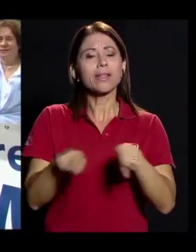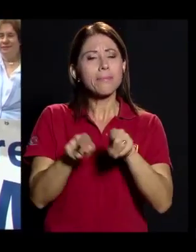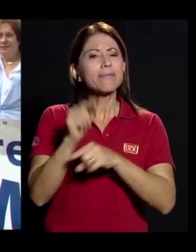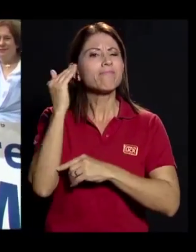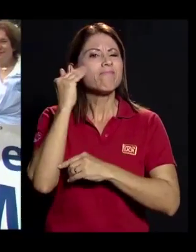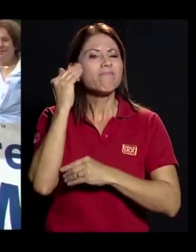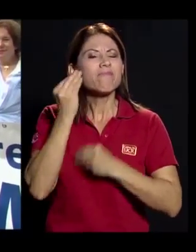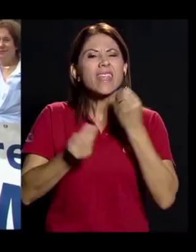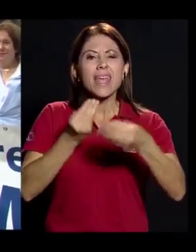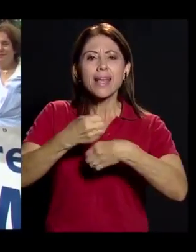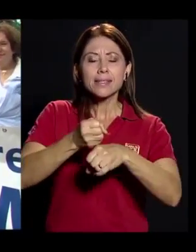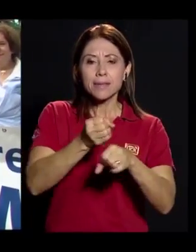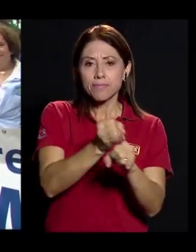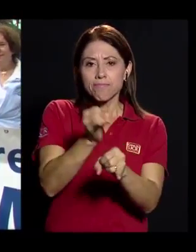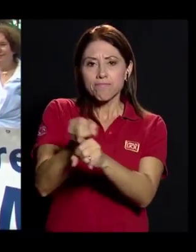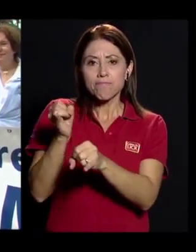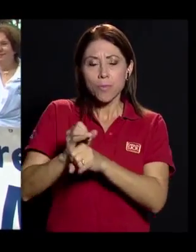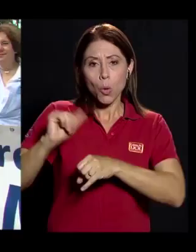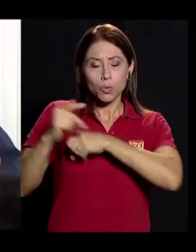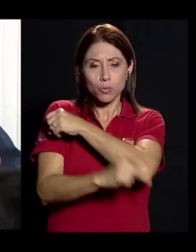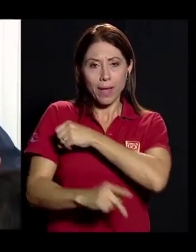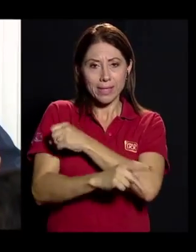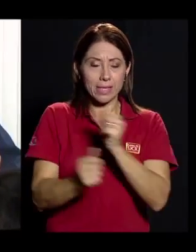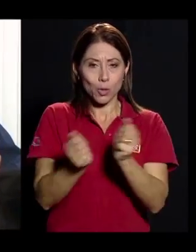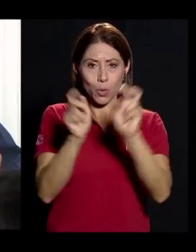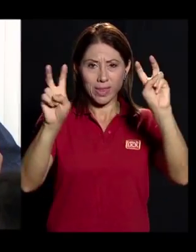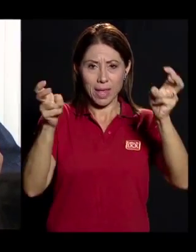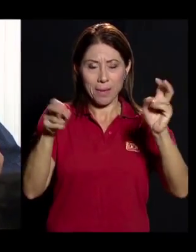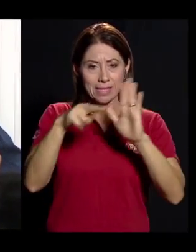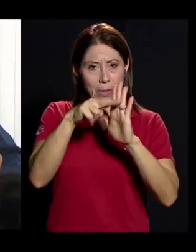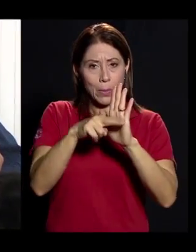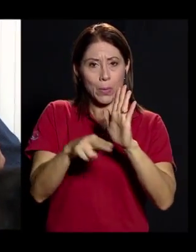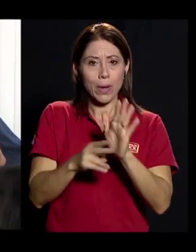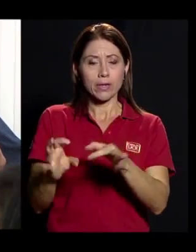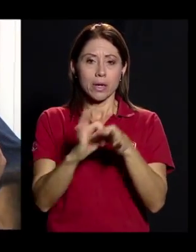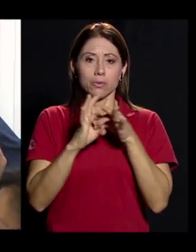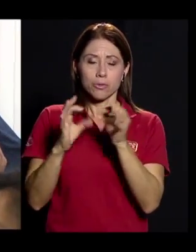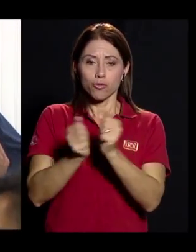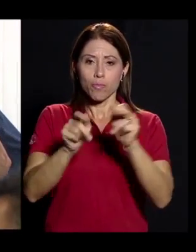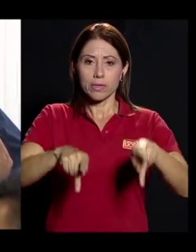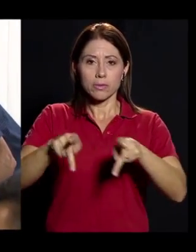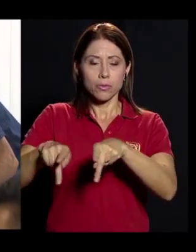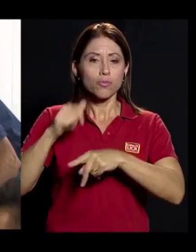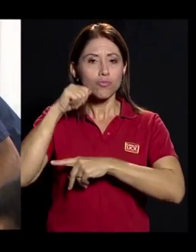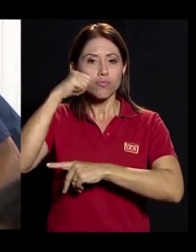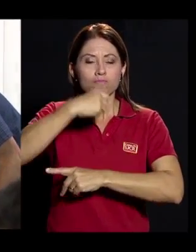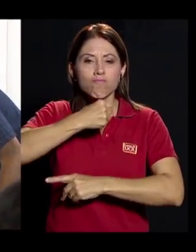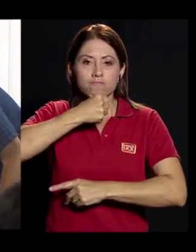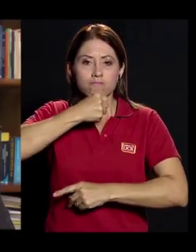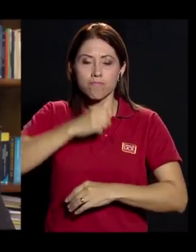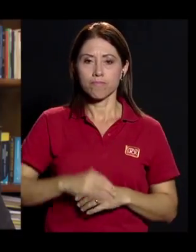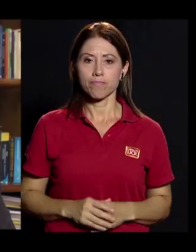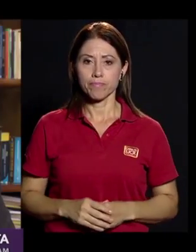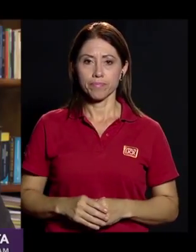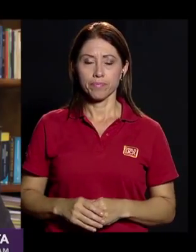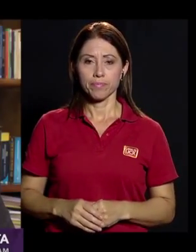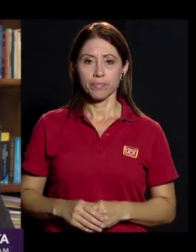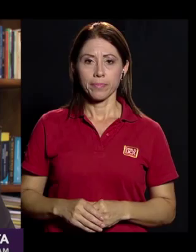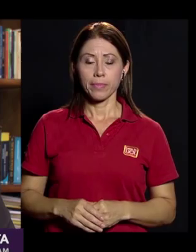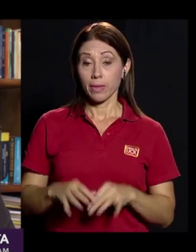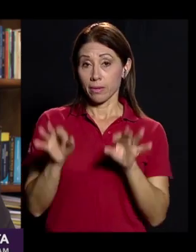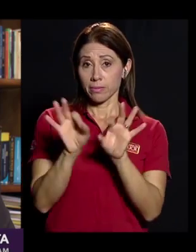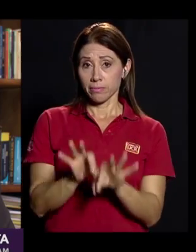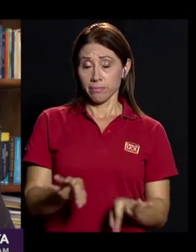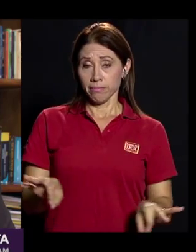permite conocer que realizan las entidades de otros países en temas y políticas relacionadas con las personas adultas mayores. La